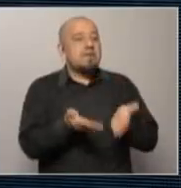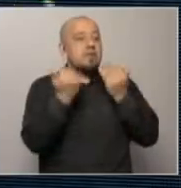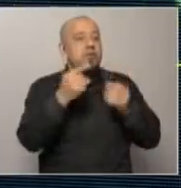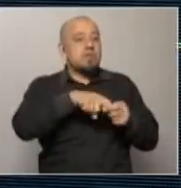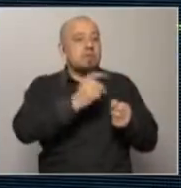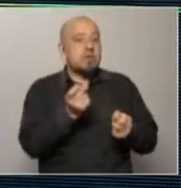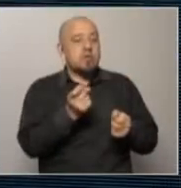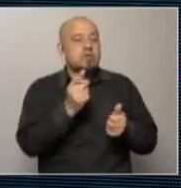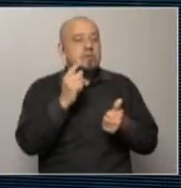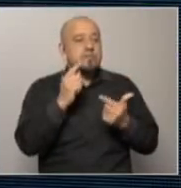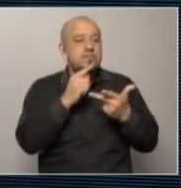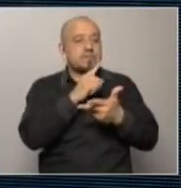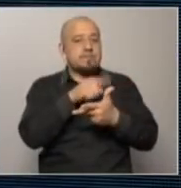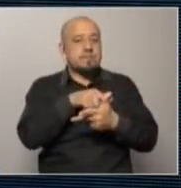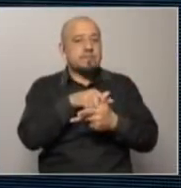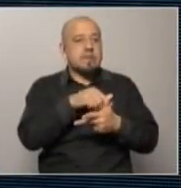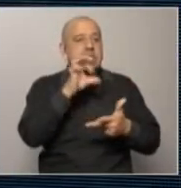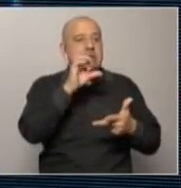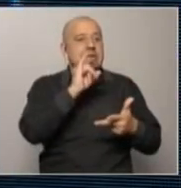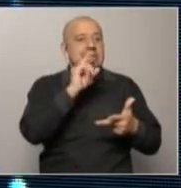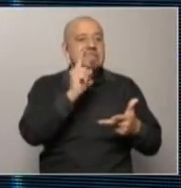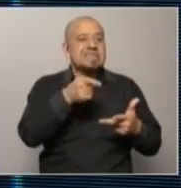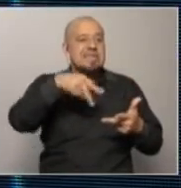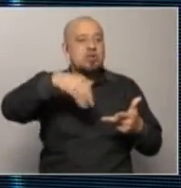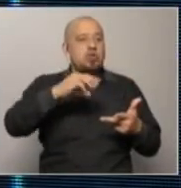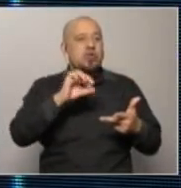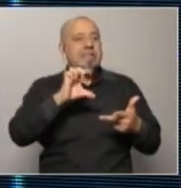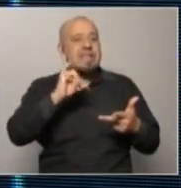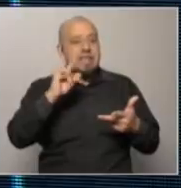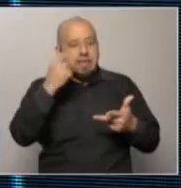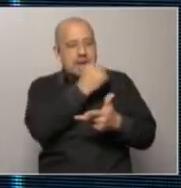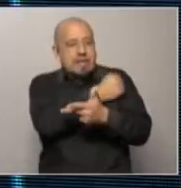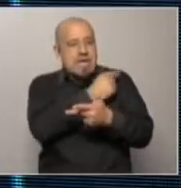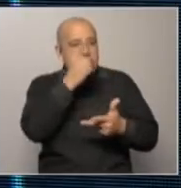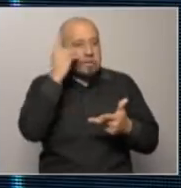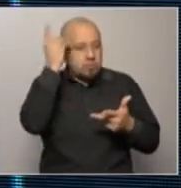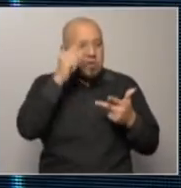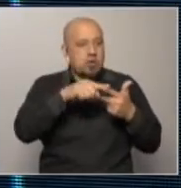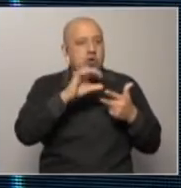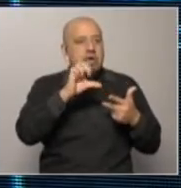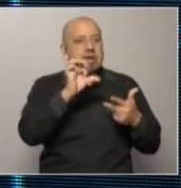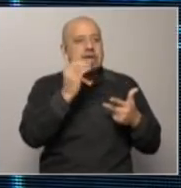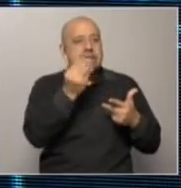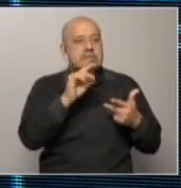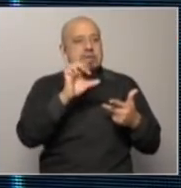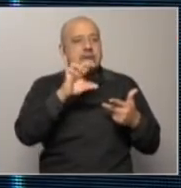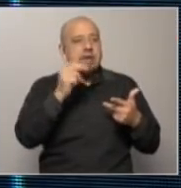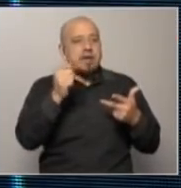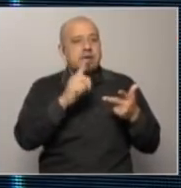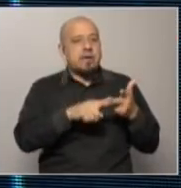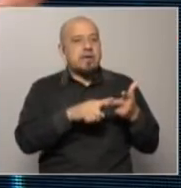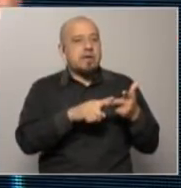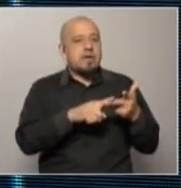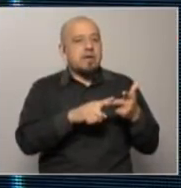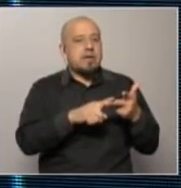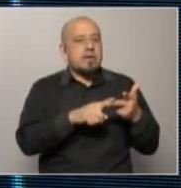que fueron el caso de Signorelli aquel diputado de Artigas Esquerra y Germán Araujo no